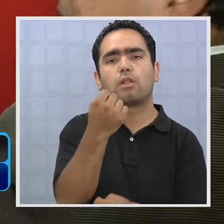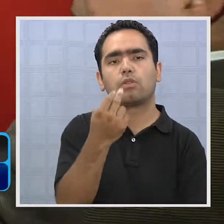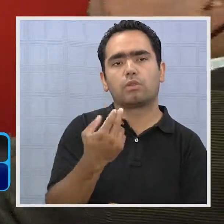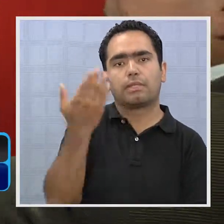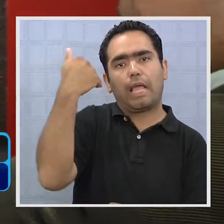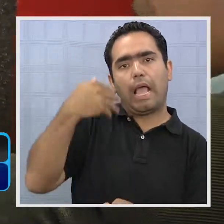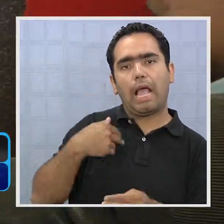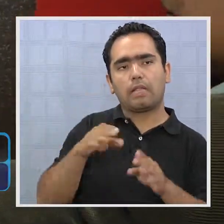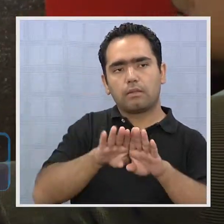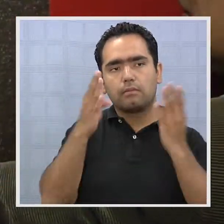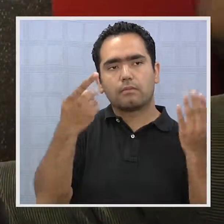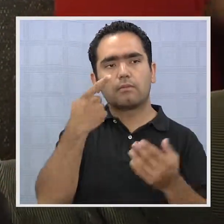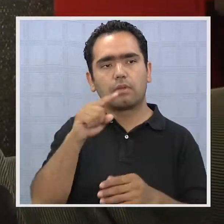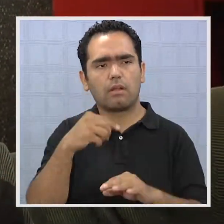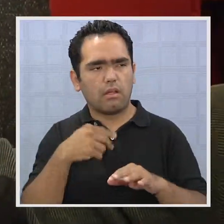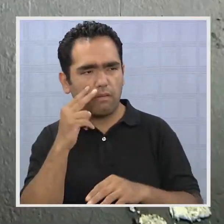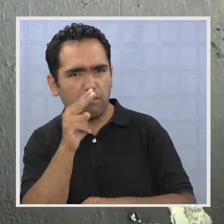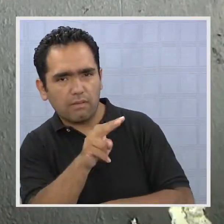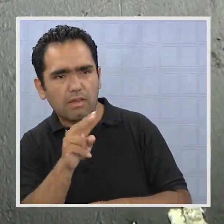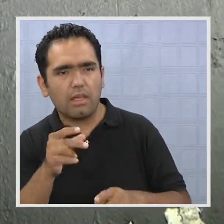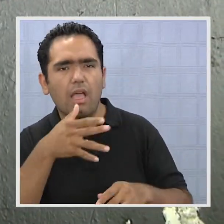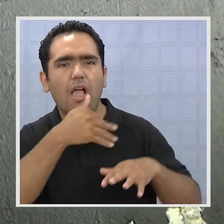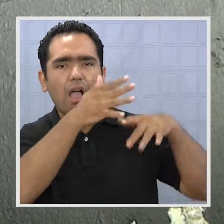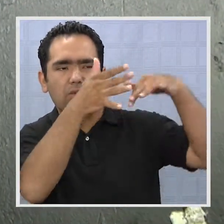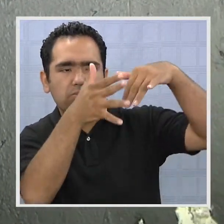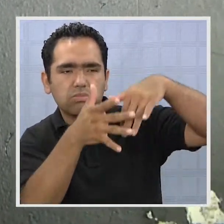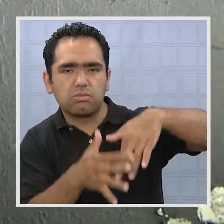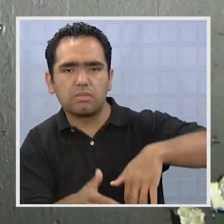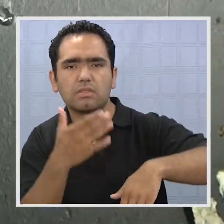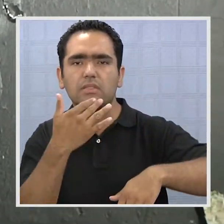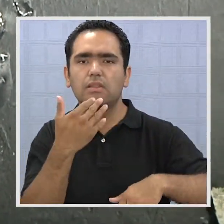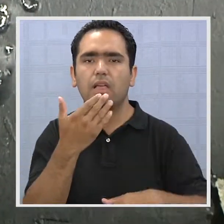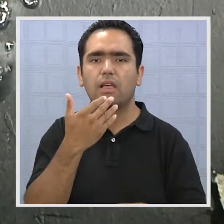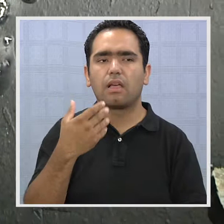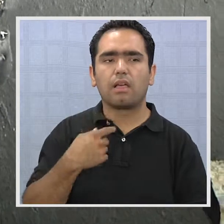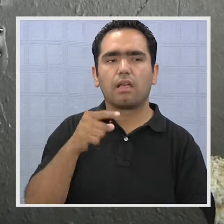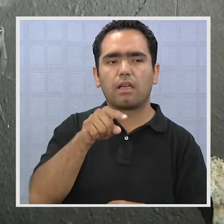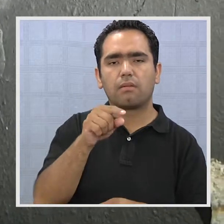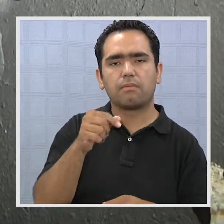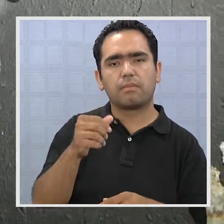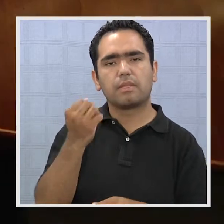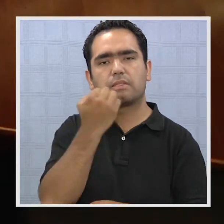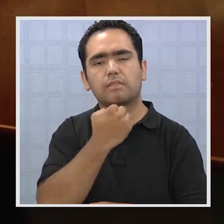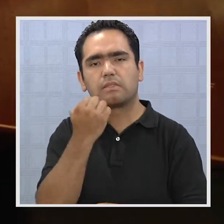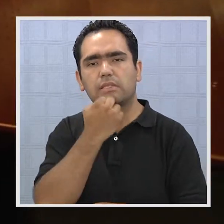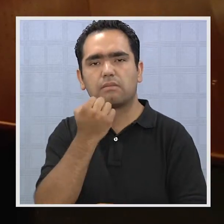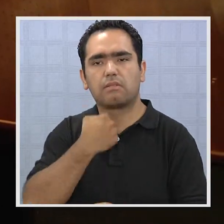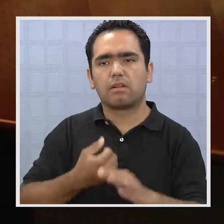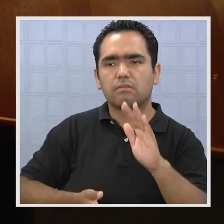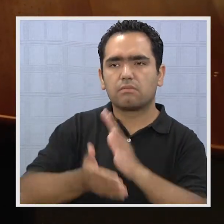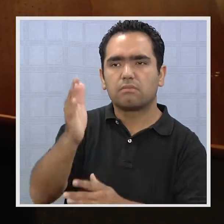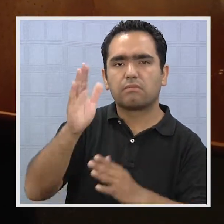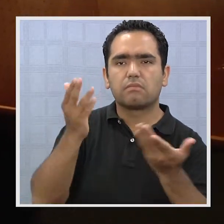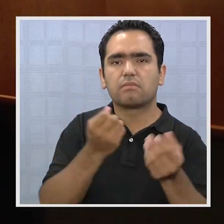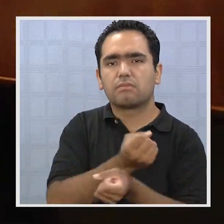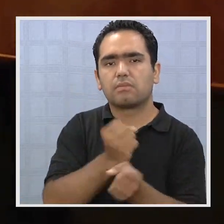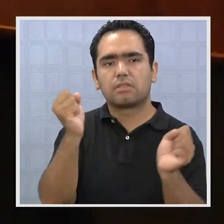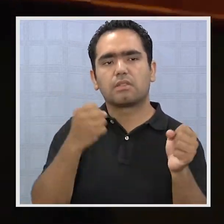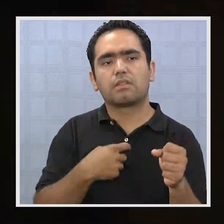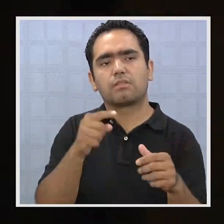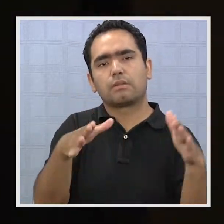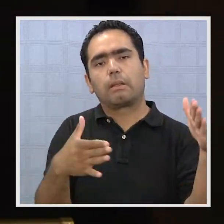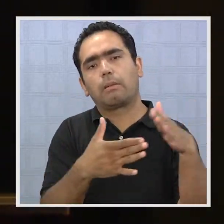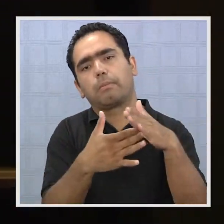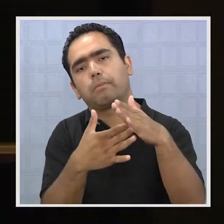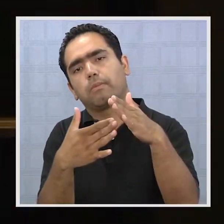2012. Filtraciones de agua y especialmente fallas en las vías de escape son una situación pendiente. Por lo